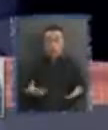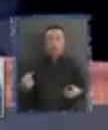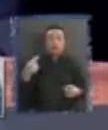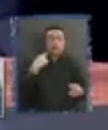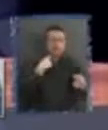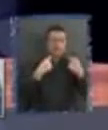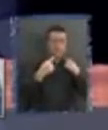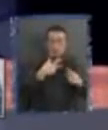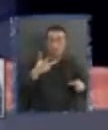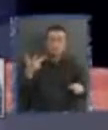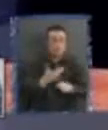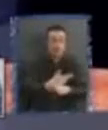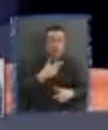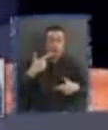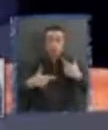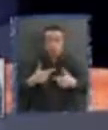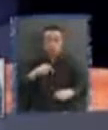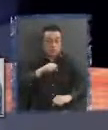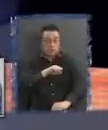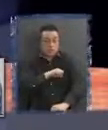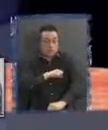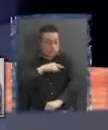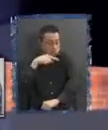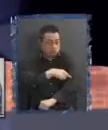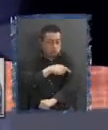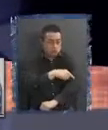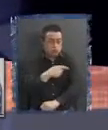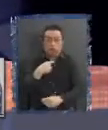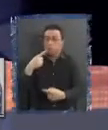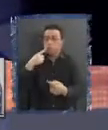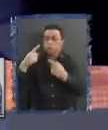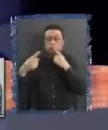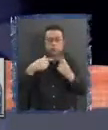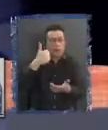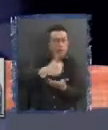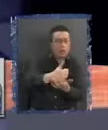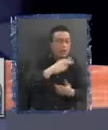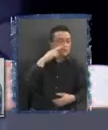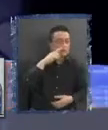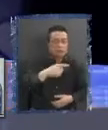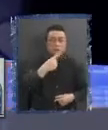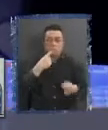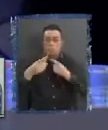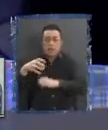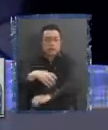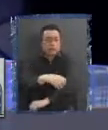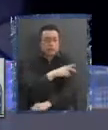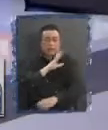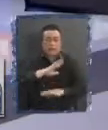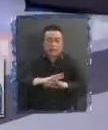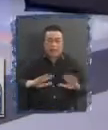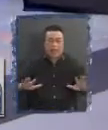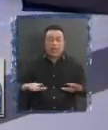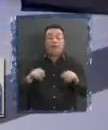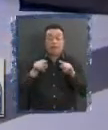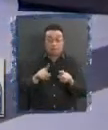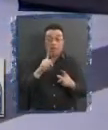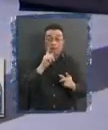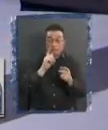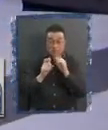parapolítica hecha centralistamente, sin preguntarle a los alcaldes, sin preguntarle a las regiones. Como hay Transantiago igual, no sé si vale.